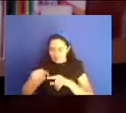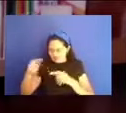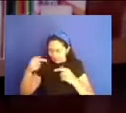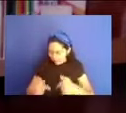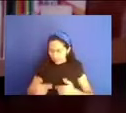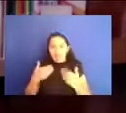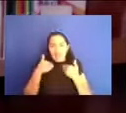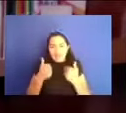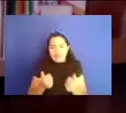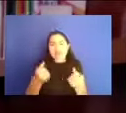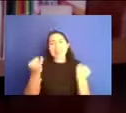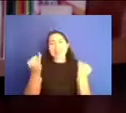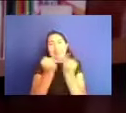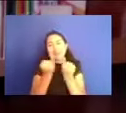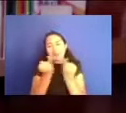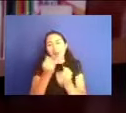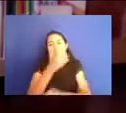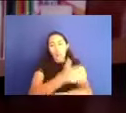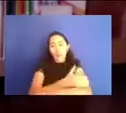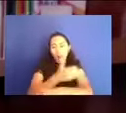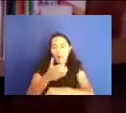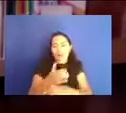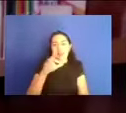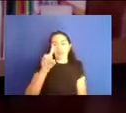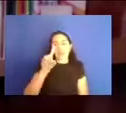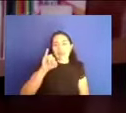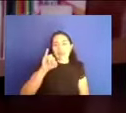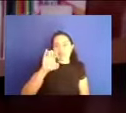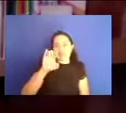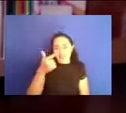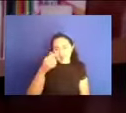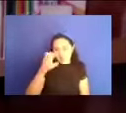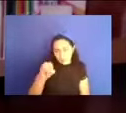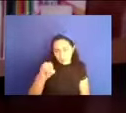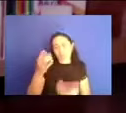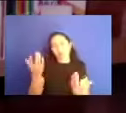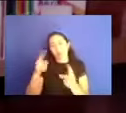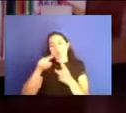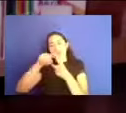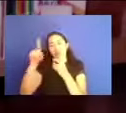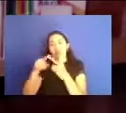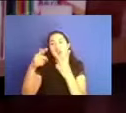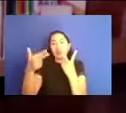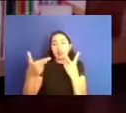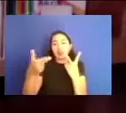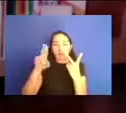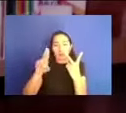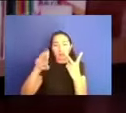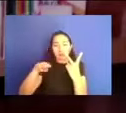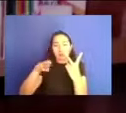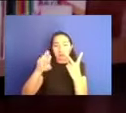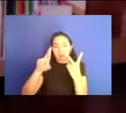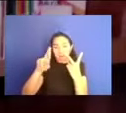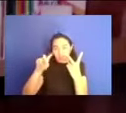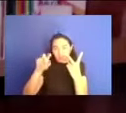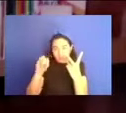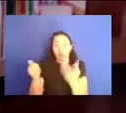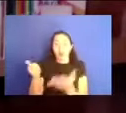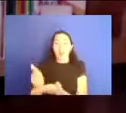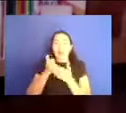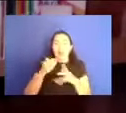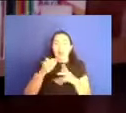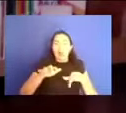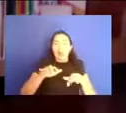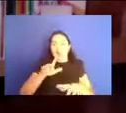Muchas gracias a, a nuestros compañeros Diego, a Humberto, por el, por la transmisión, ellos que realizan ahí, este, magia con, con toda esta